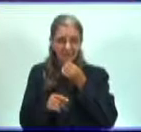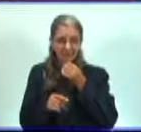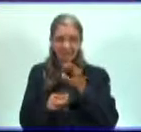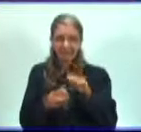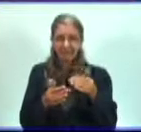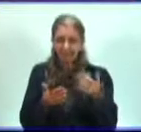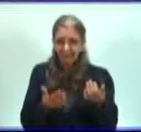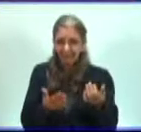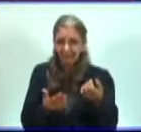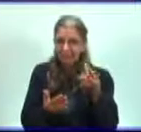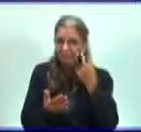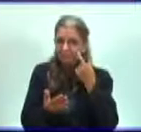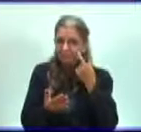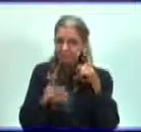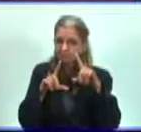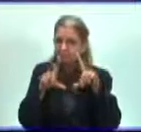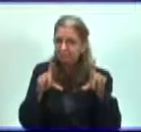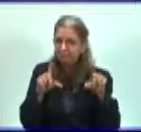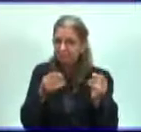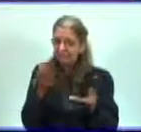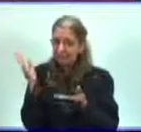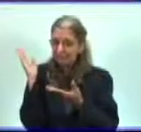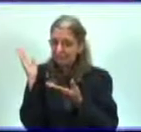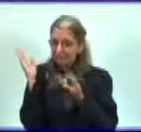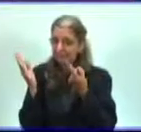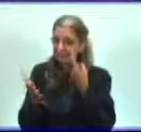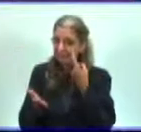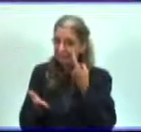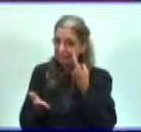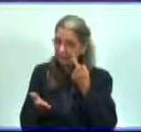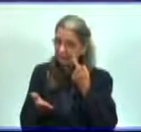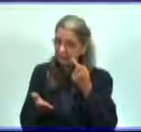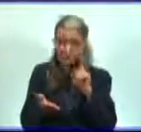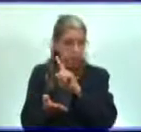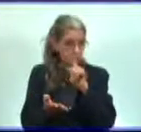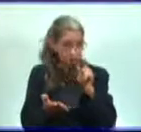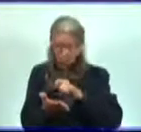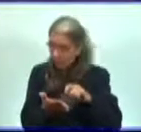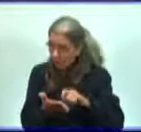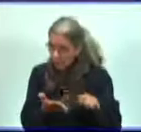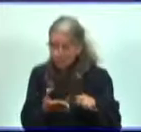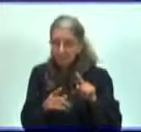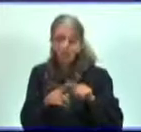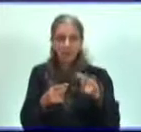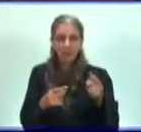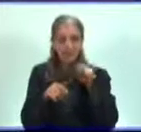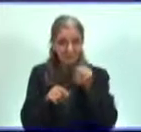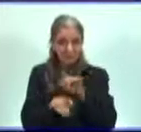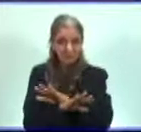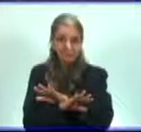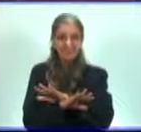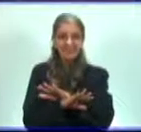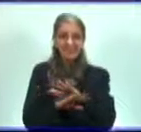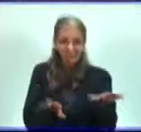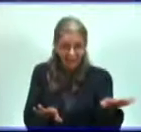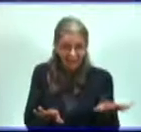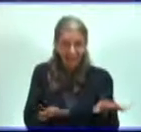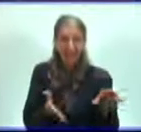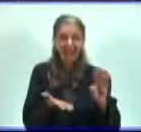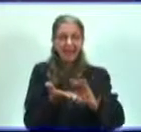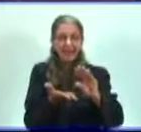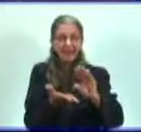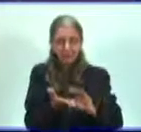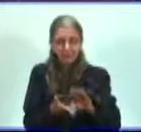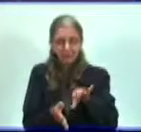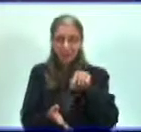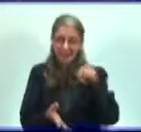observa la diapo, escucha, no lo copie, pero sí vamos a estar refiriendo